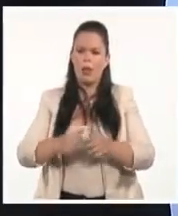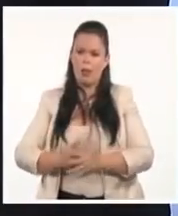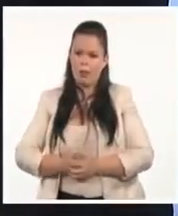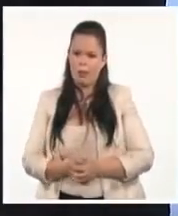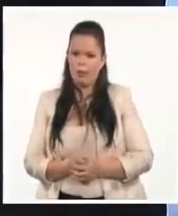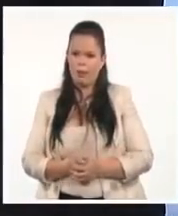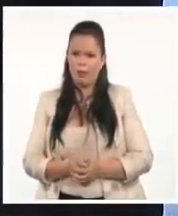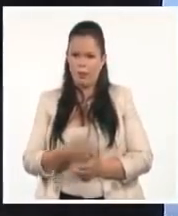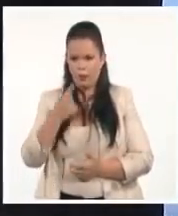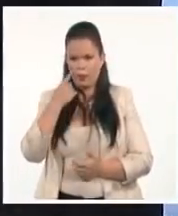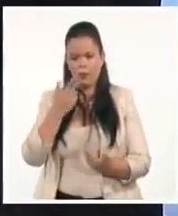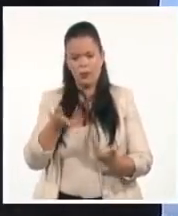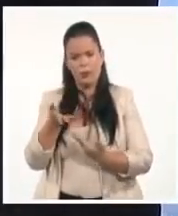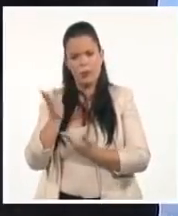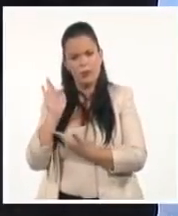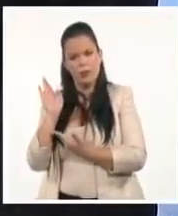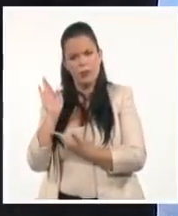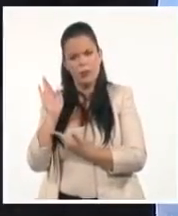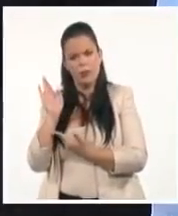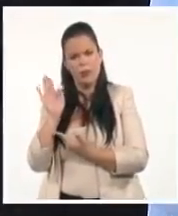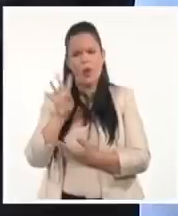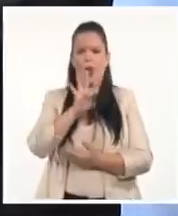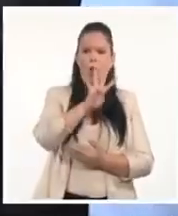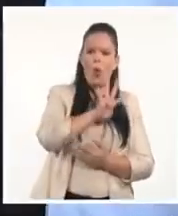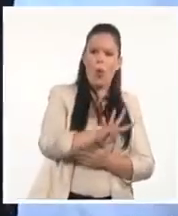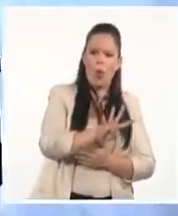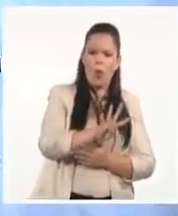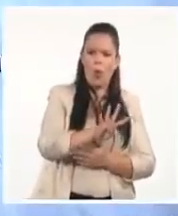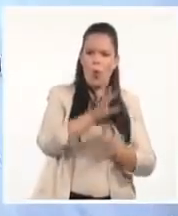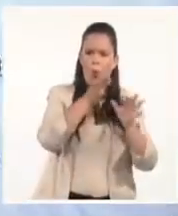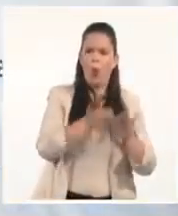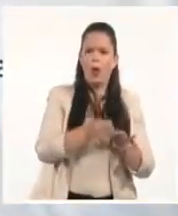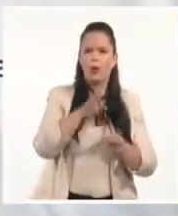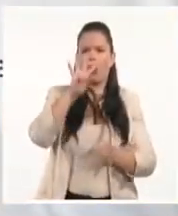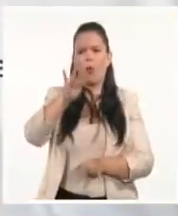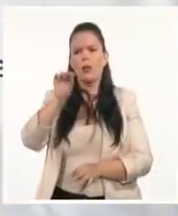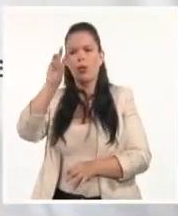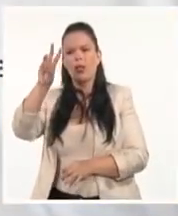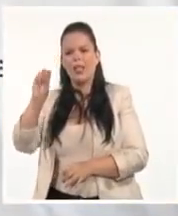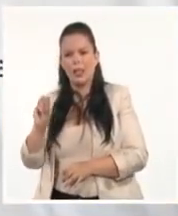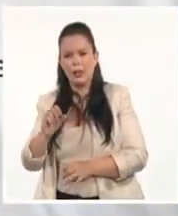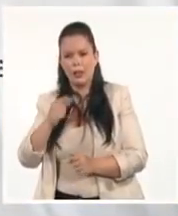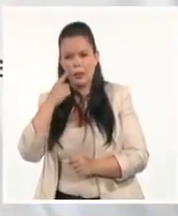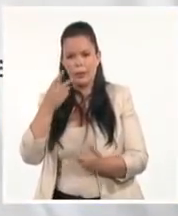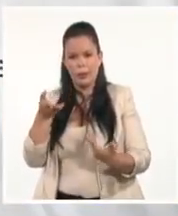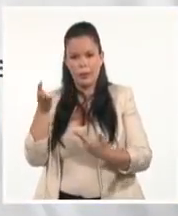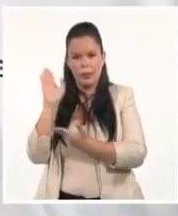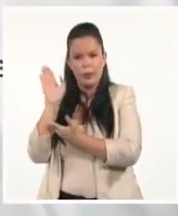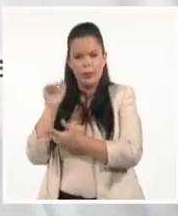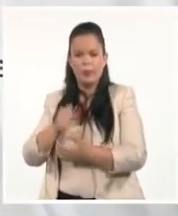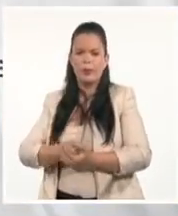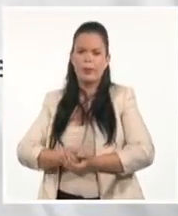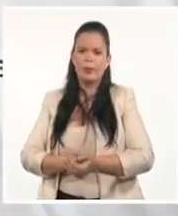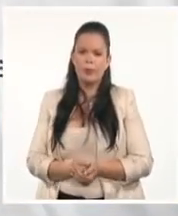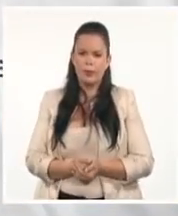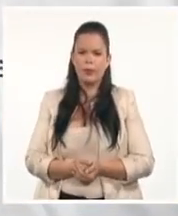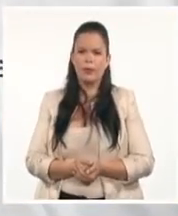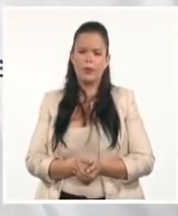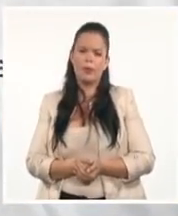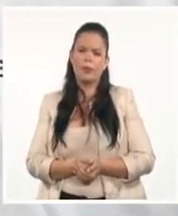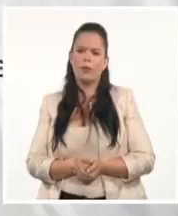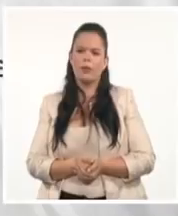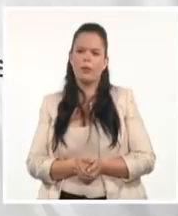media hora de 4 a 4 y 30. Tienda Agua y Jabón, Cárdenas. Mercado La Bodeguita del Medio en Guines.